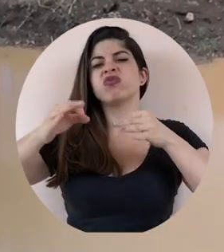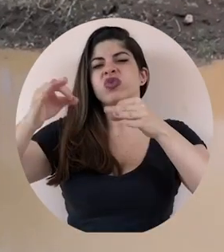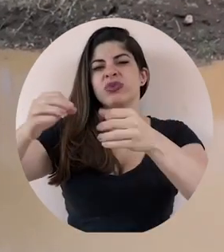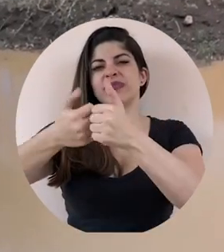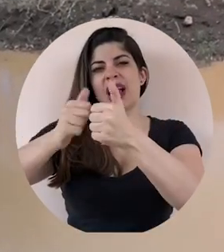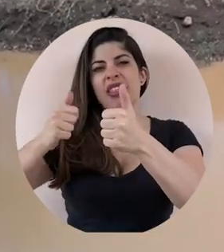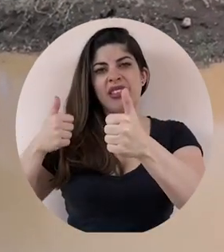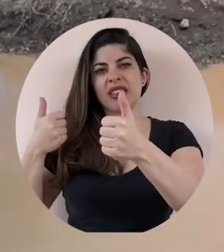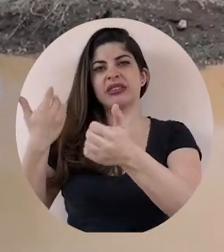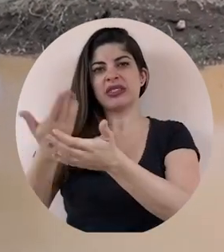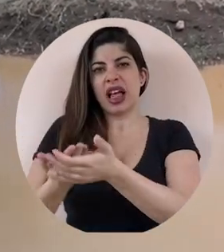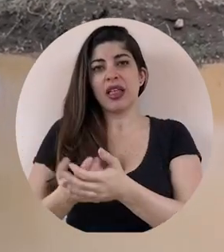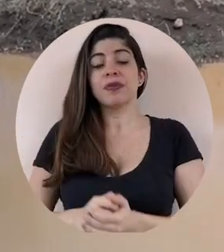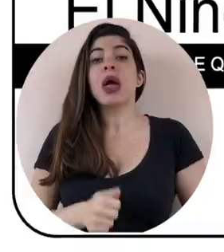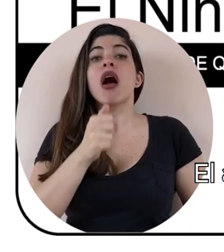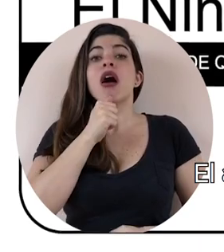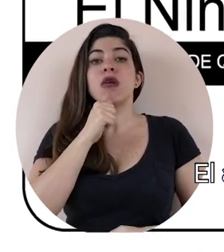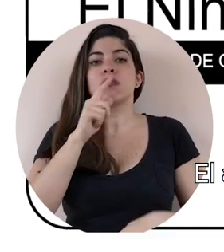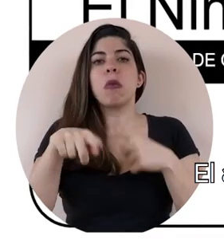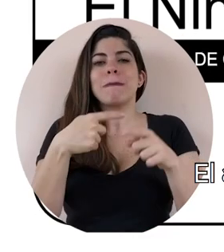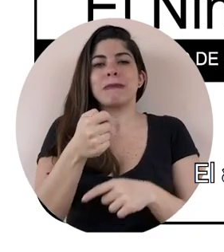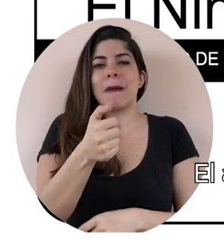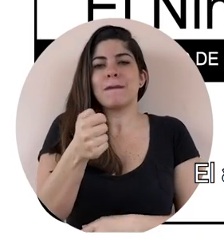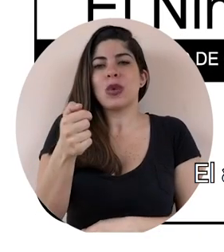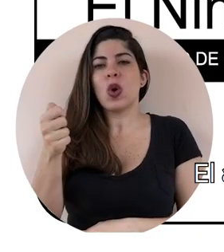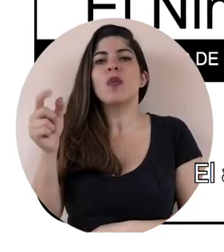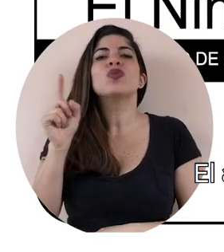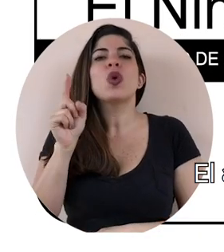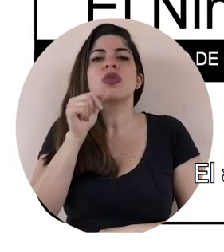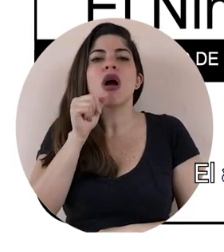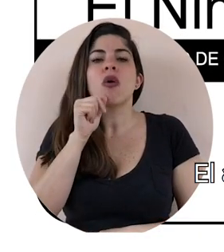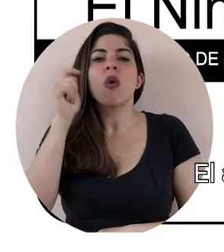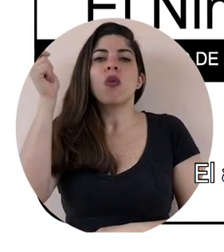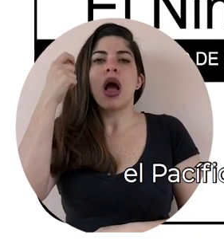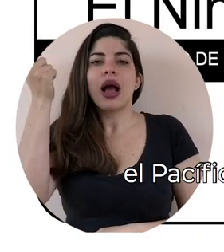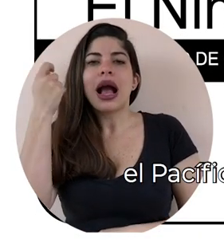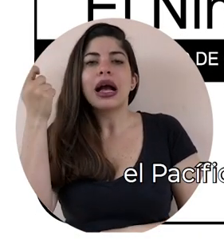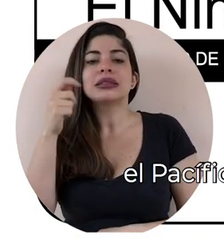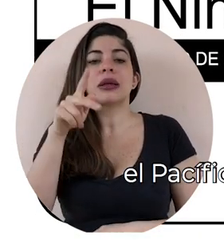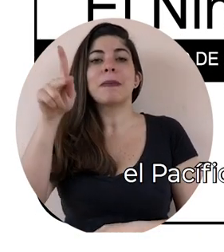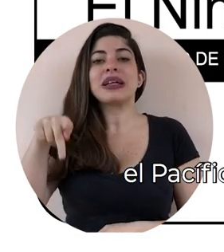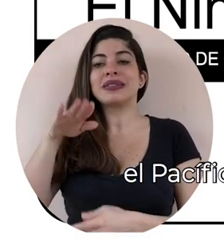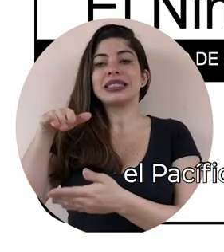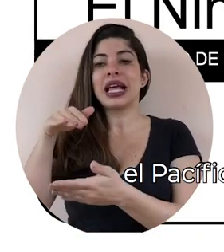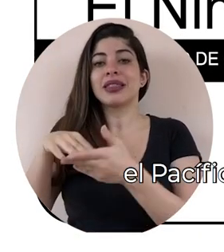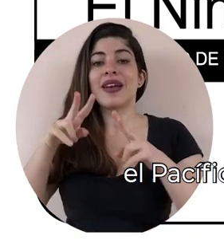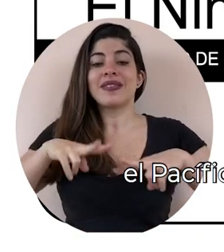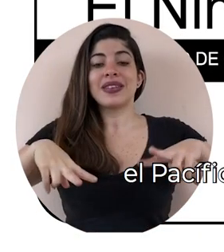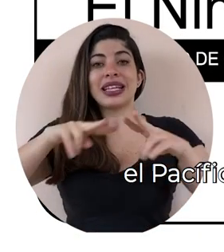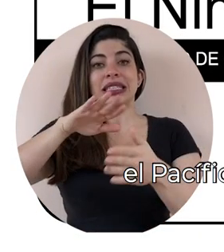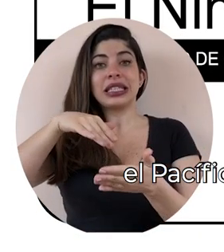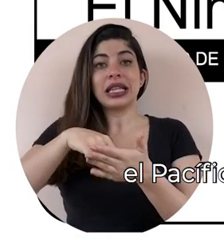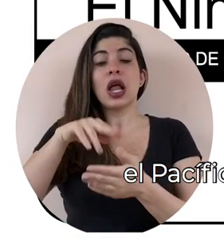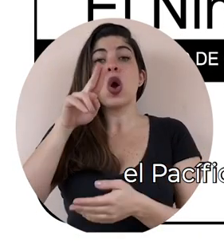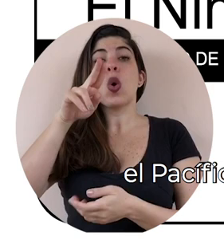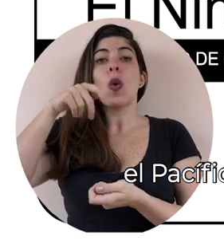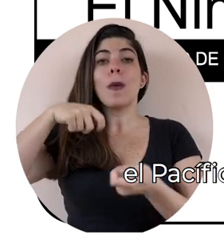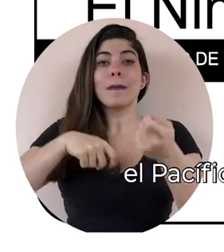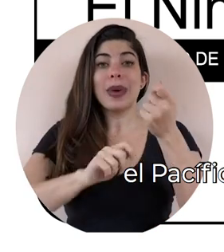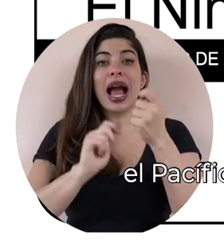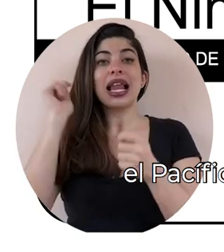podría tardar en llegar. El agua sería escasa en la provincia de Guanacaste, el Pacífico Central, el Valle Central,